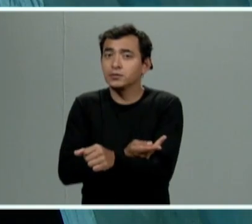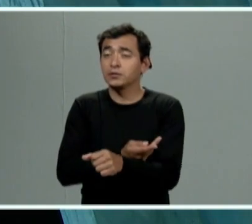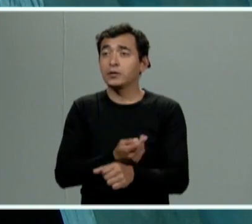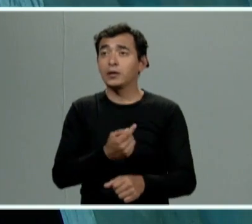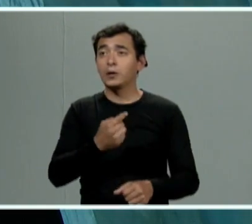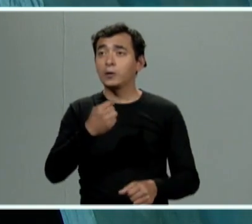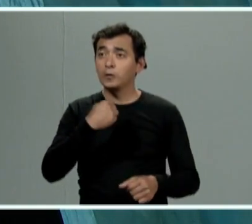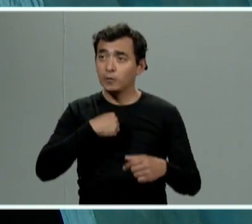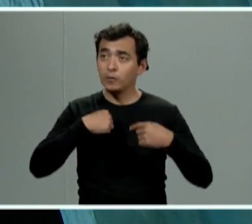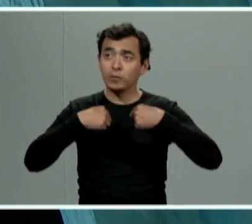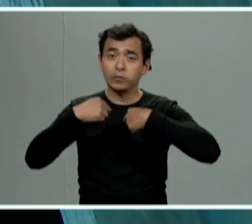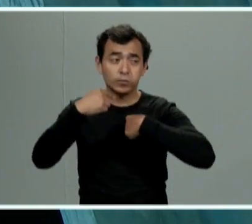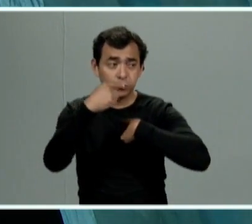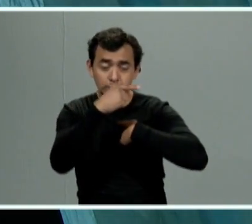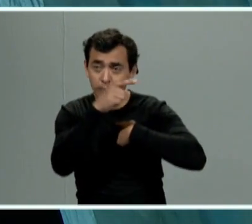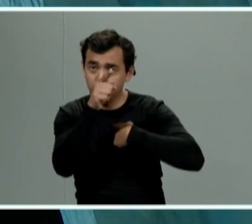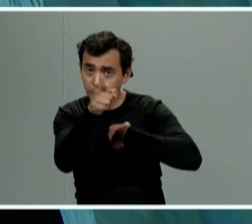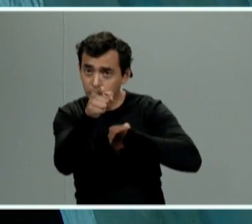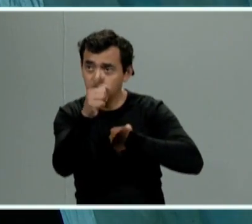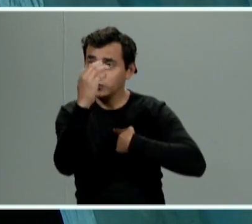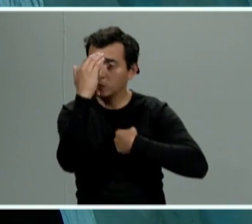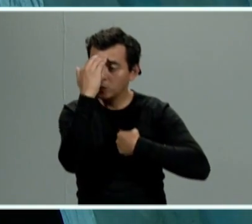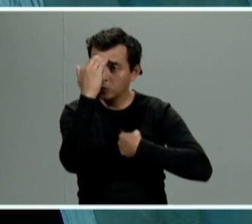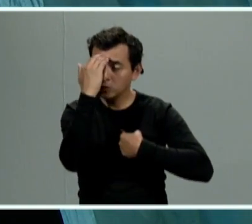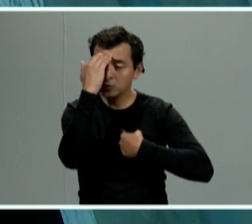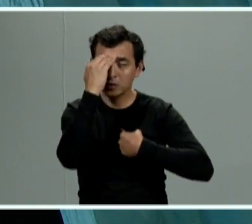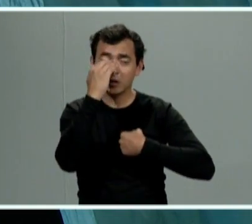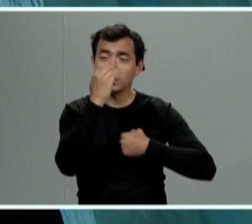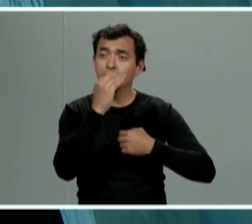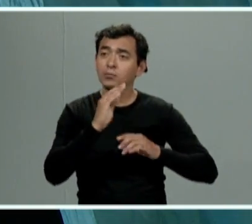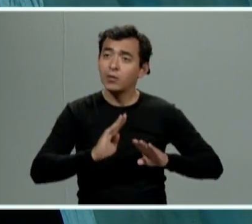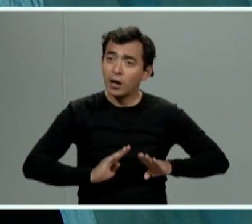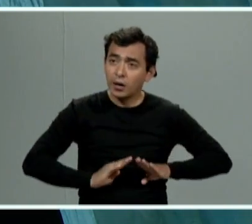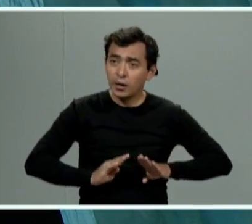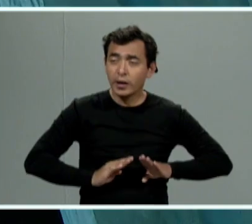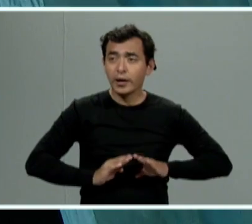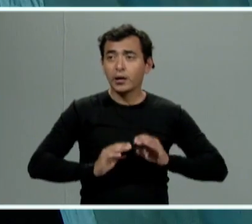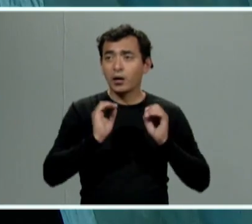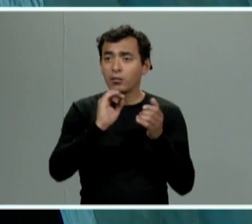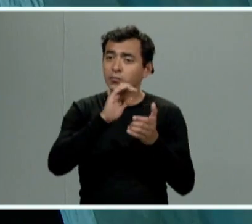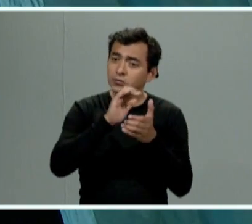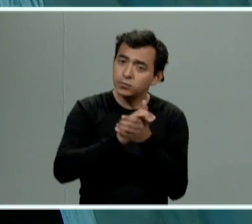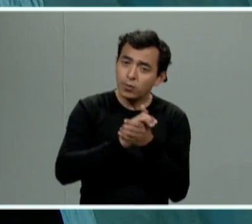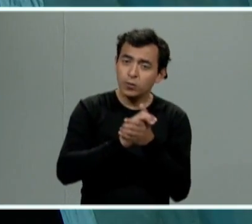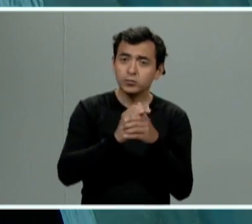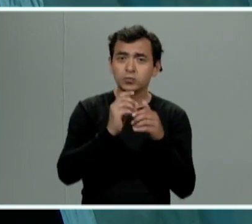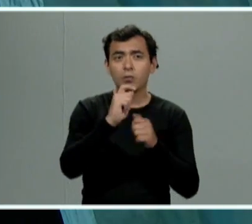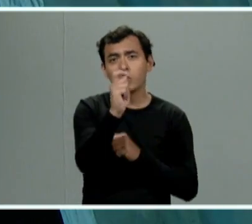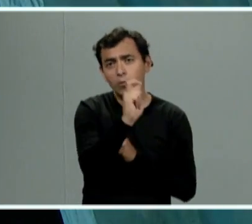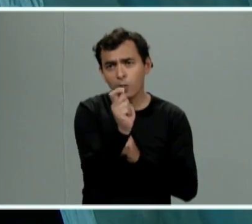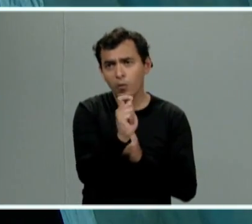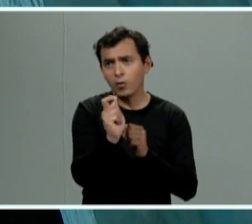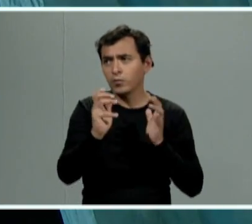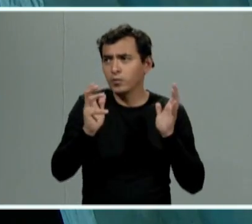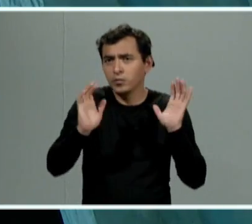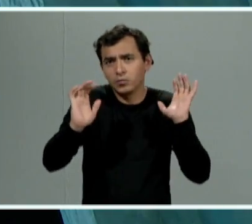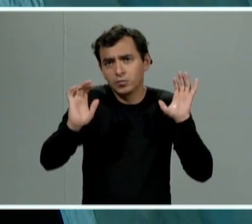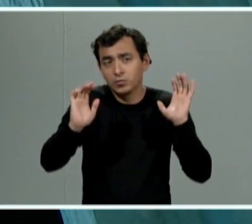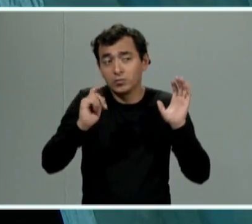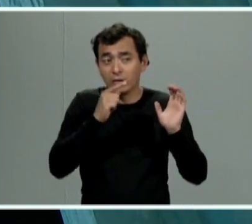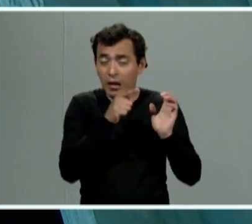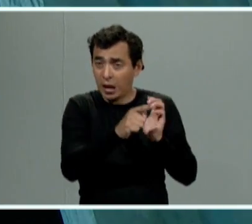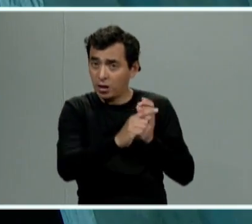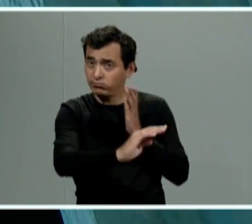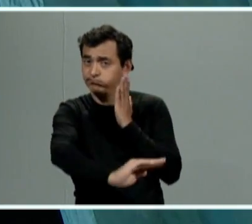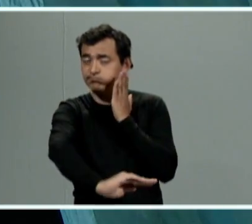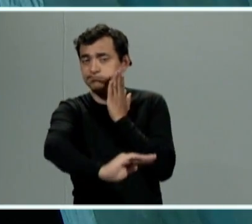para poner en conocimiento porque mi pareja o mi concubinario o mi esposo o mi novio no sé este me maltrato